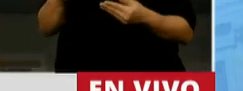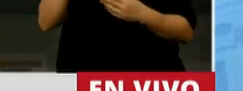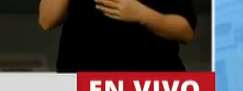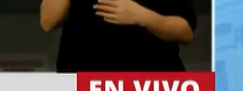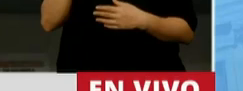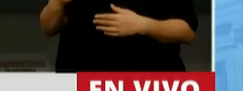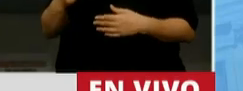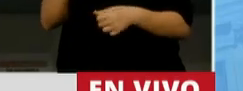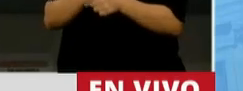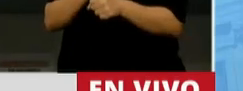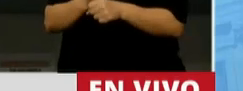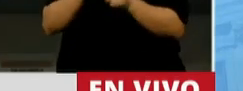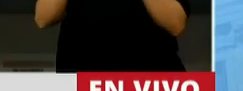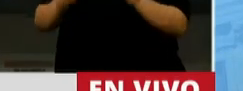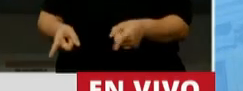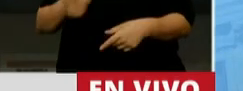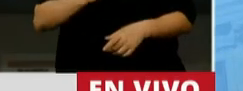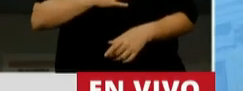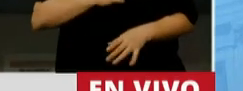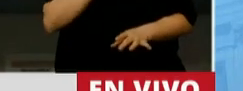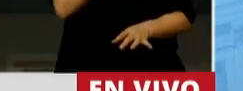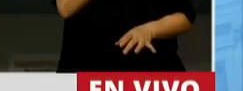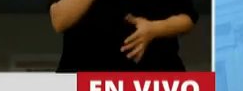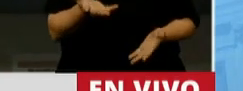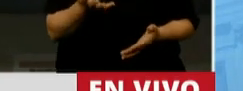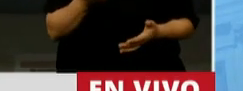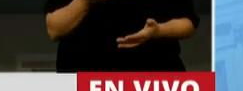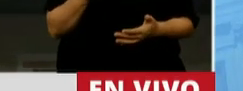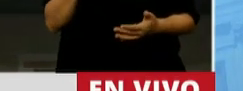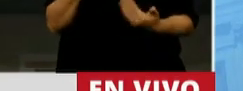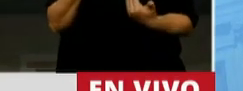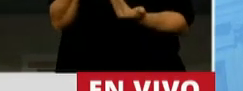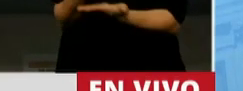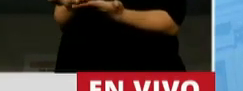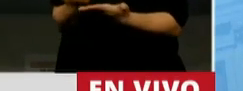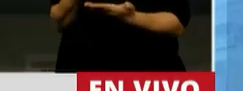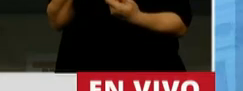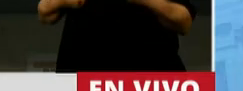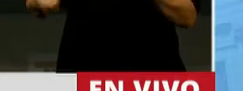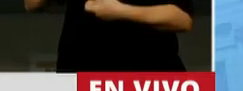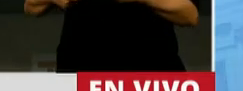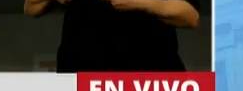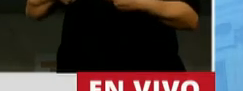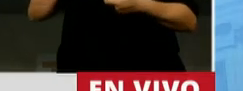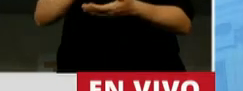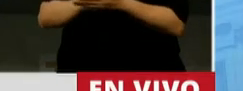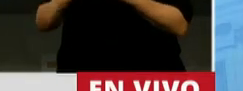los adelantos que mi provincia tuvo, las incorporaciones que mi provincia tuvo en